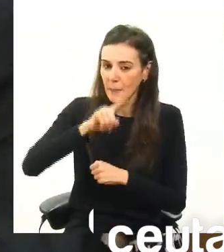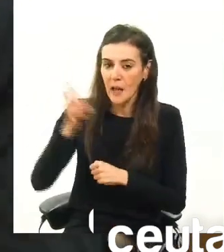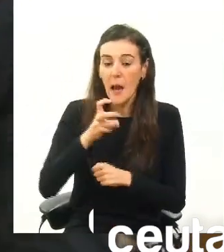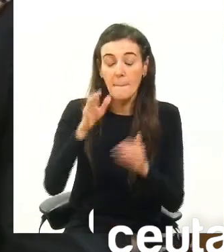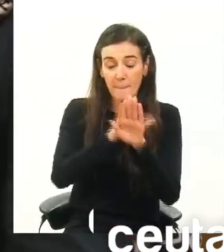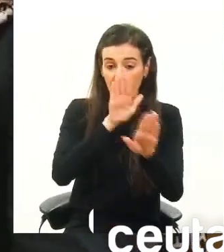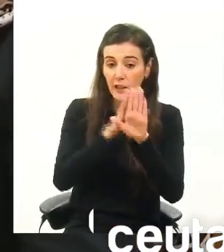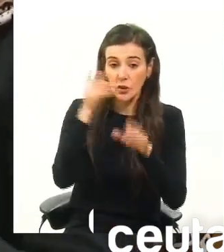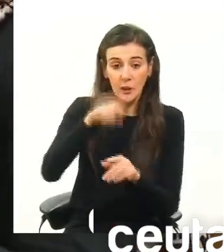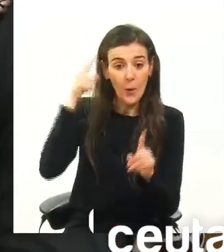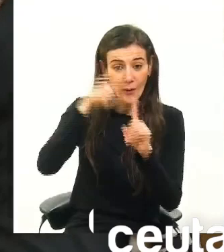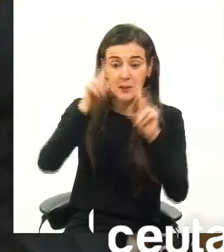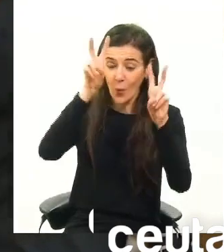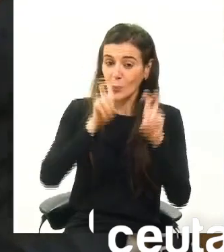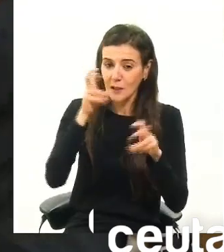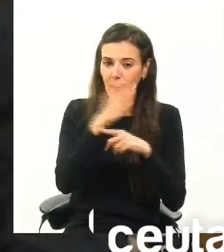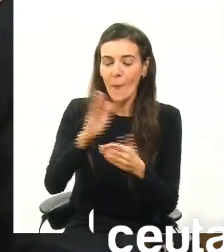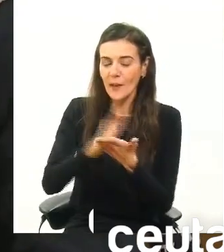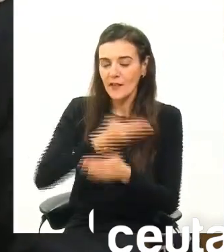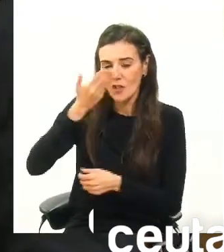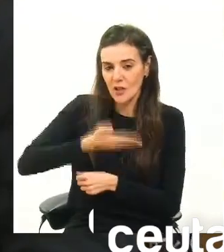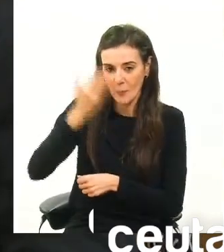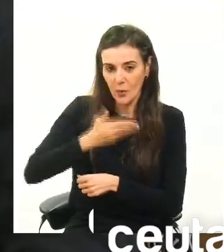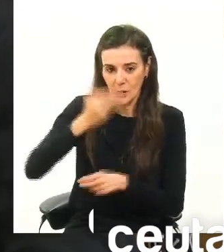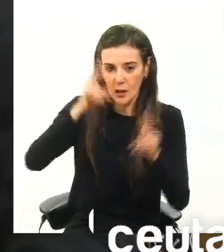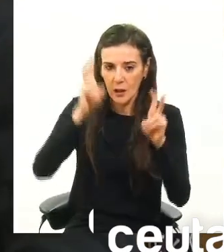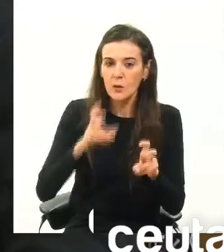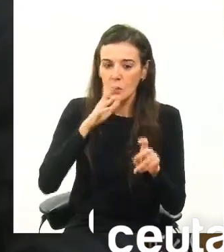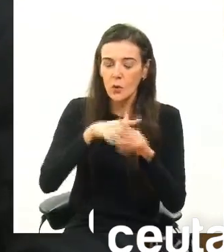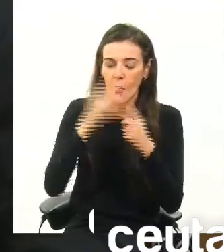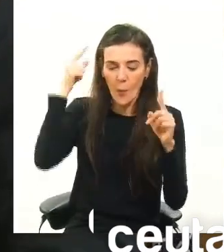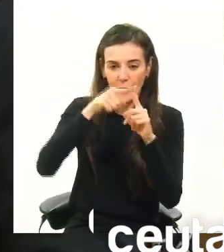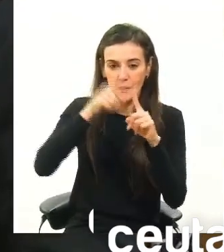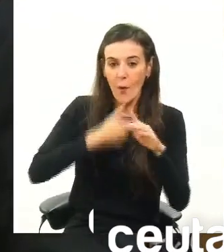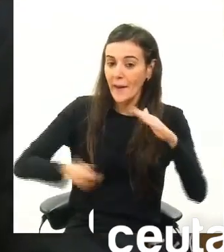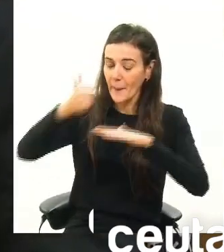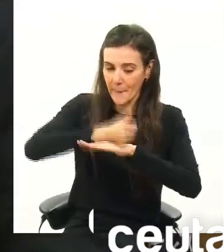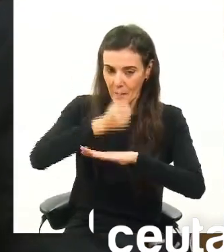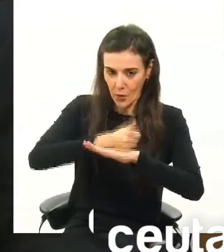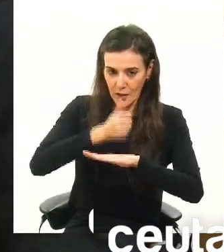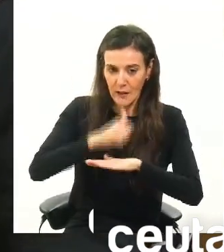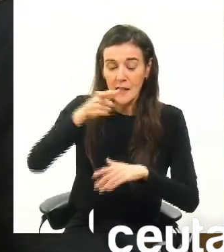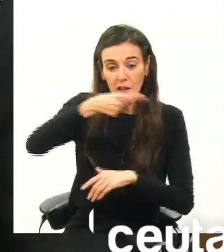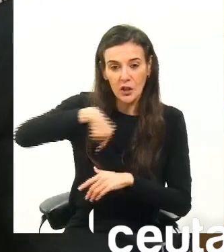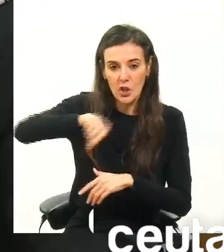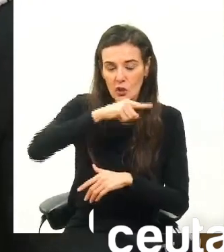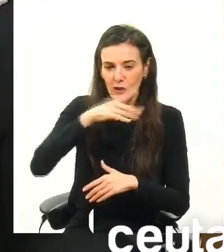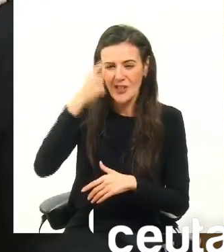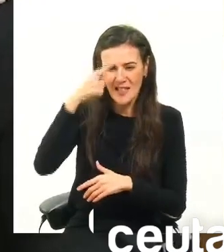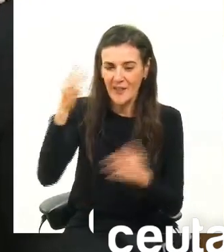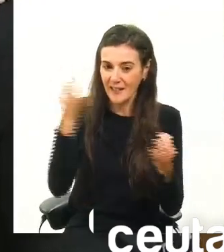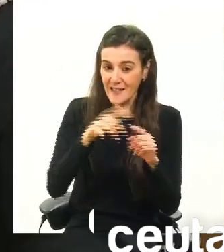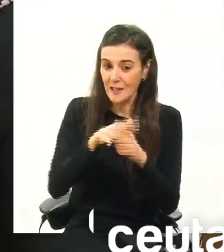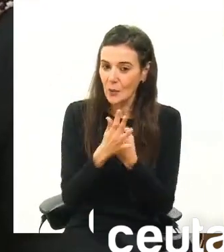los vecinos, que sin duda redundaría beneficiosamente en uno de los objetivos primordiales que debemos siempre tener en cuenta,